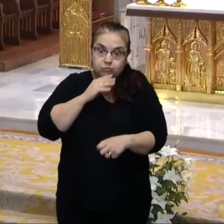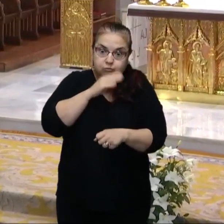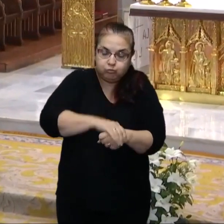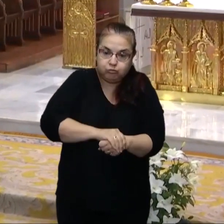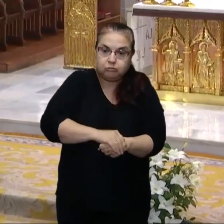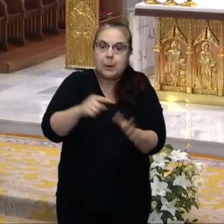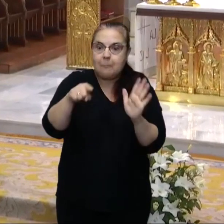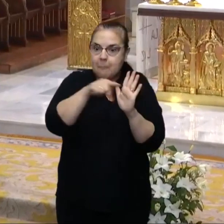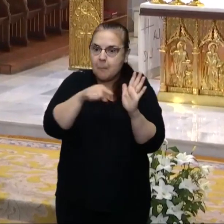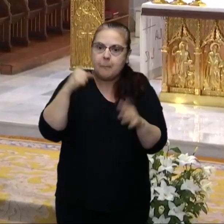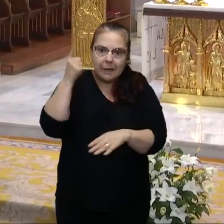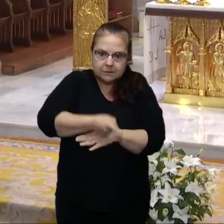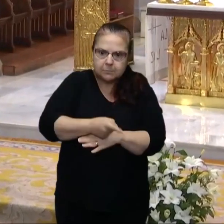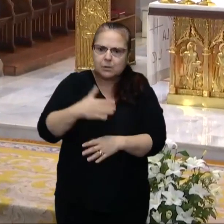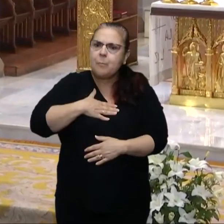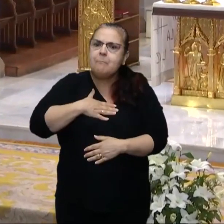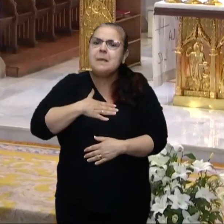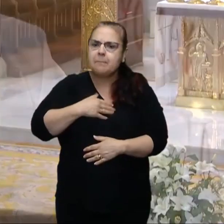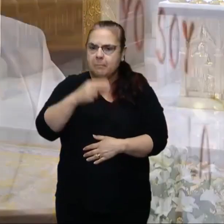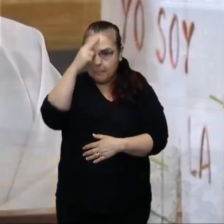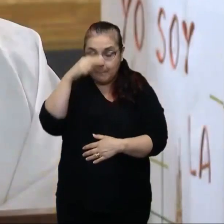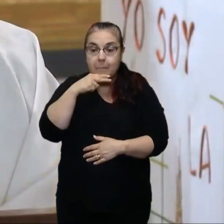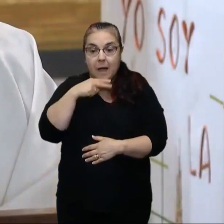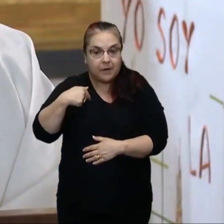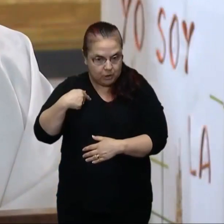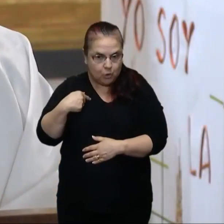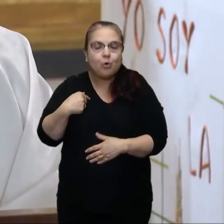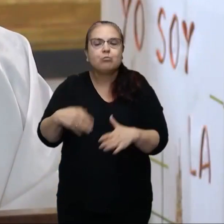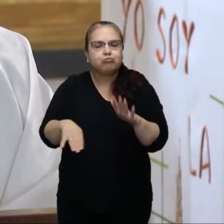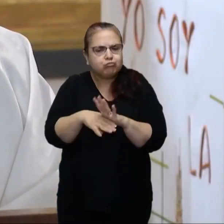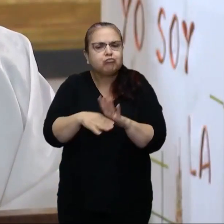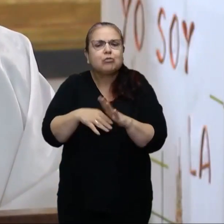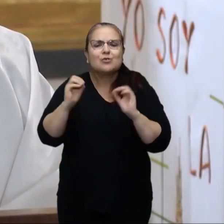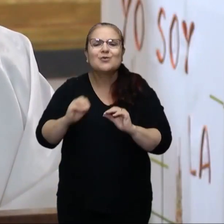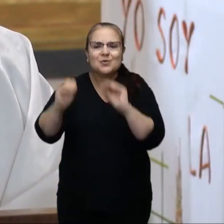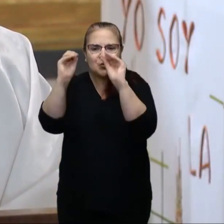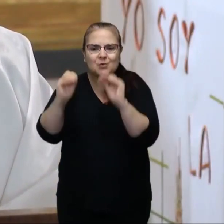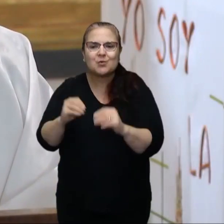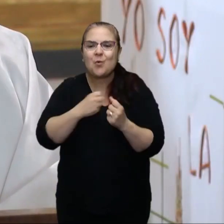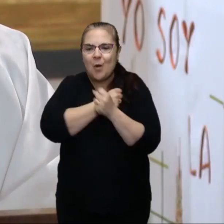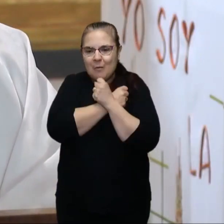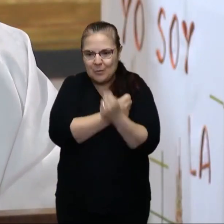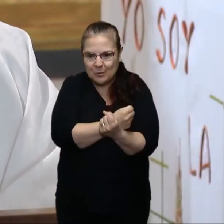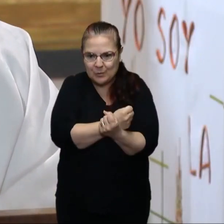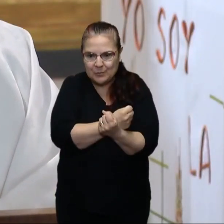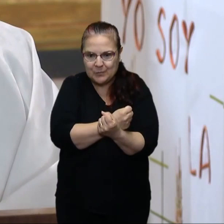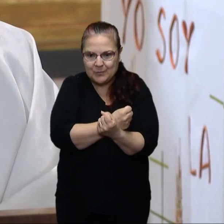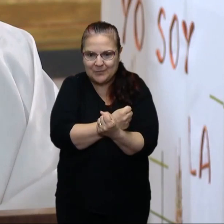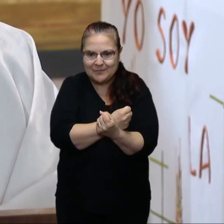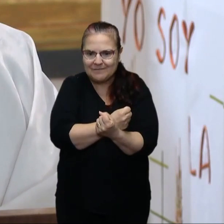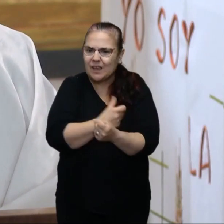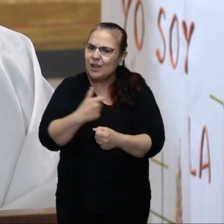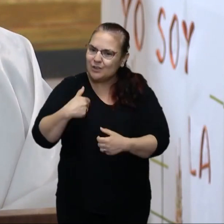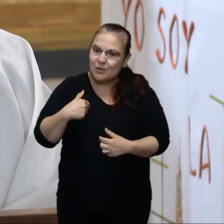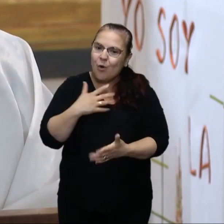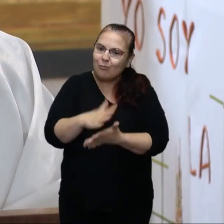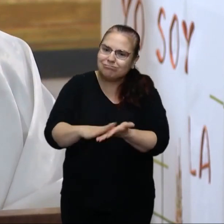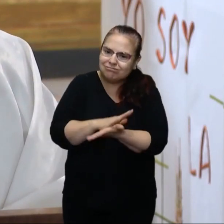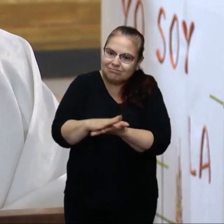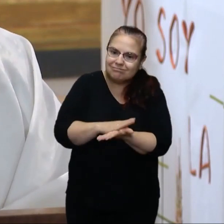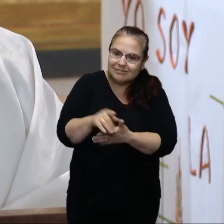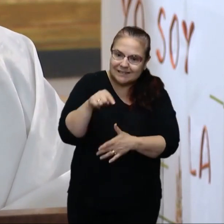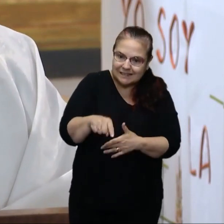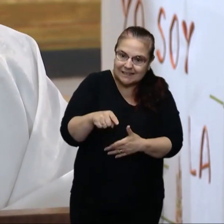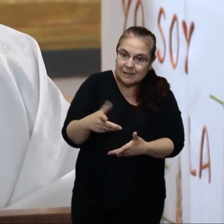mandamientos de mi Padre, y permanezco en su amor. Os he hablado de esto